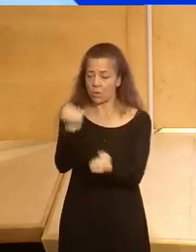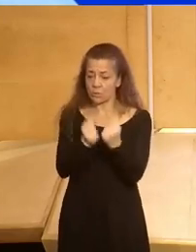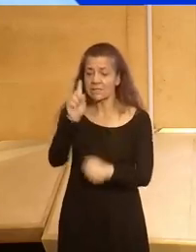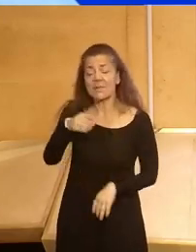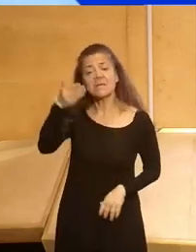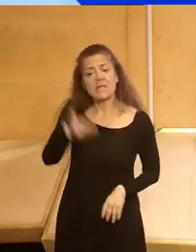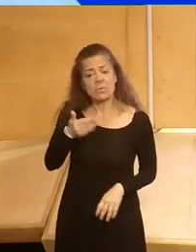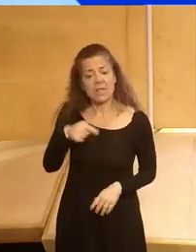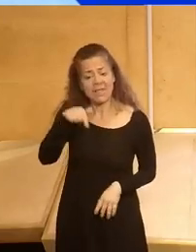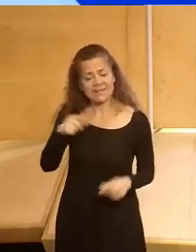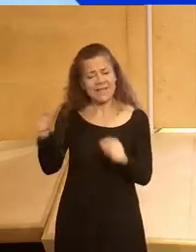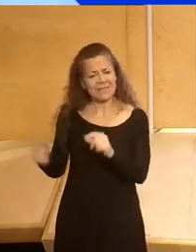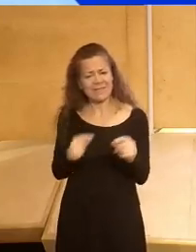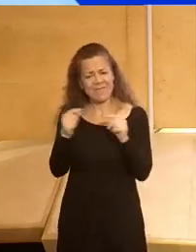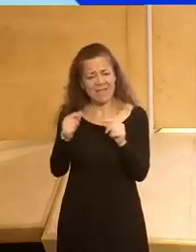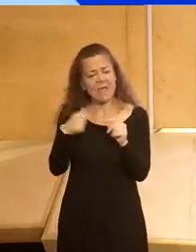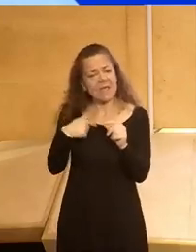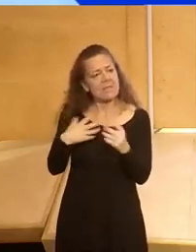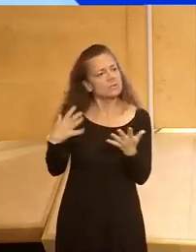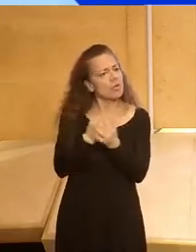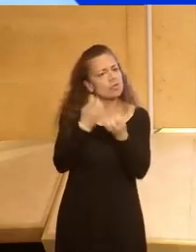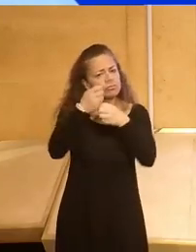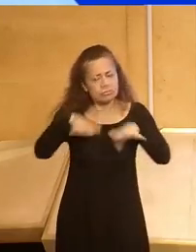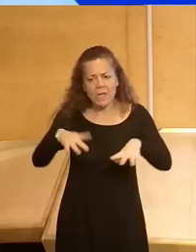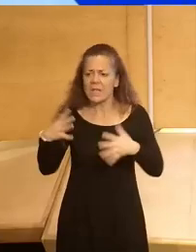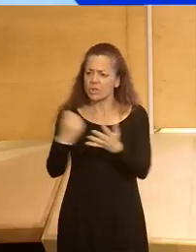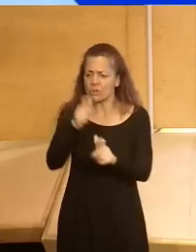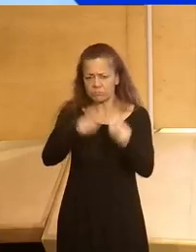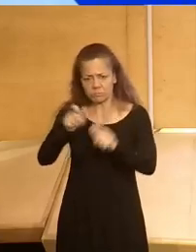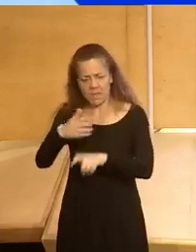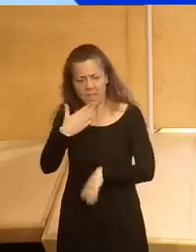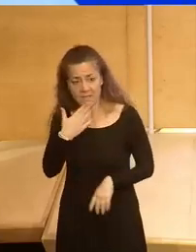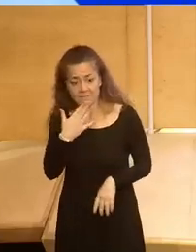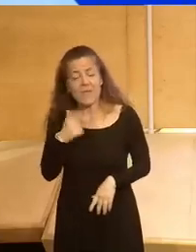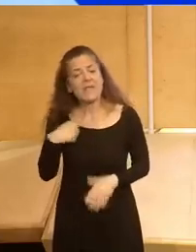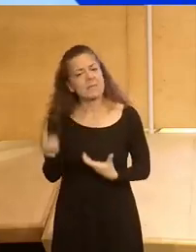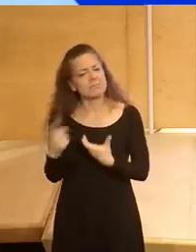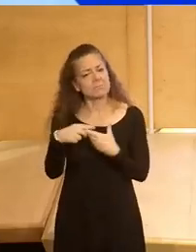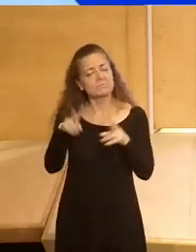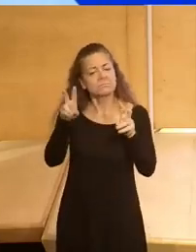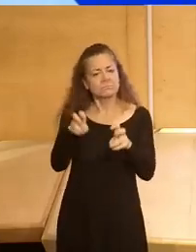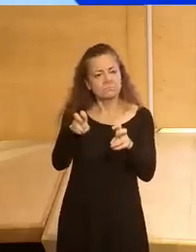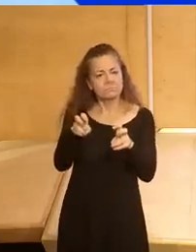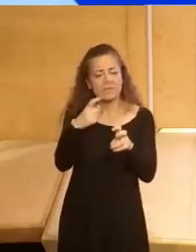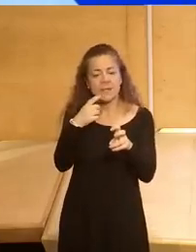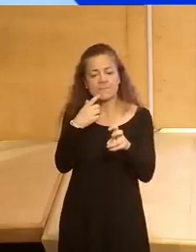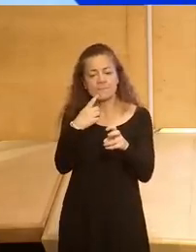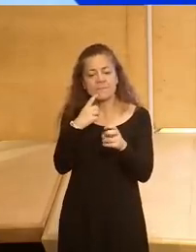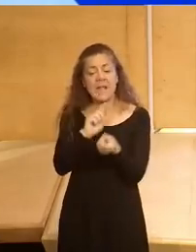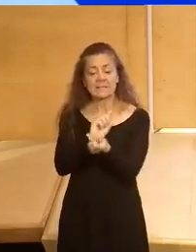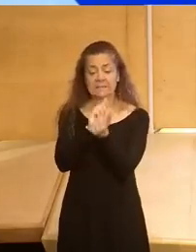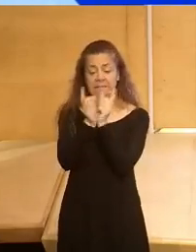además, abordar este debate desde un punto de vista interseccional e intergeneracional. E incorporar al mismo temas tales como la transición